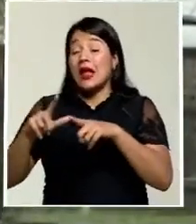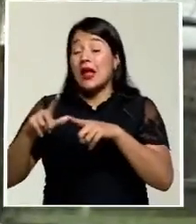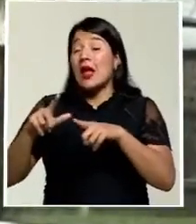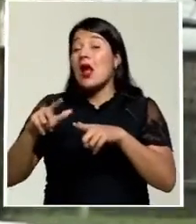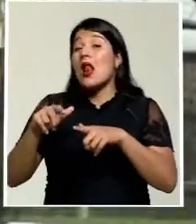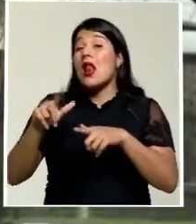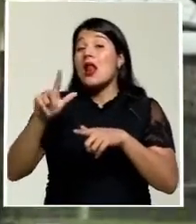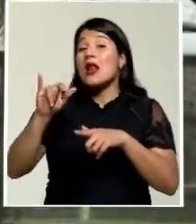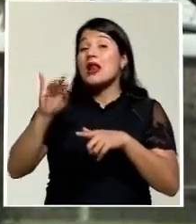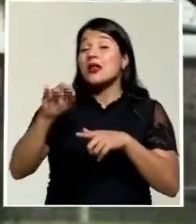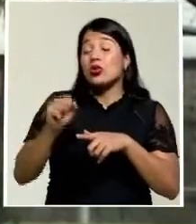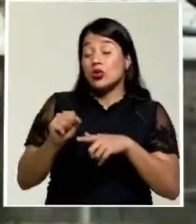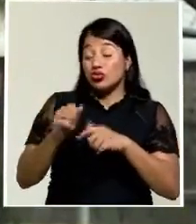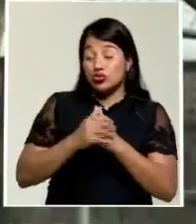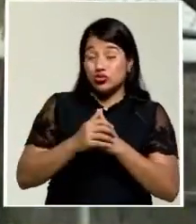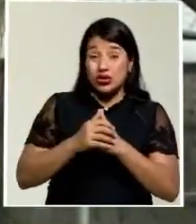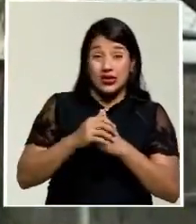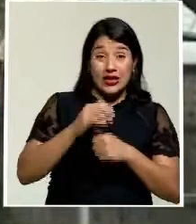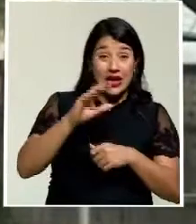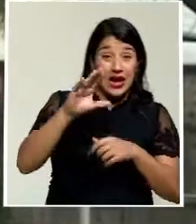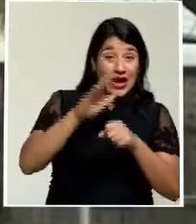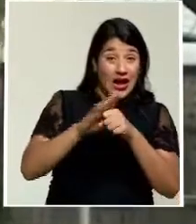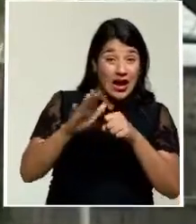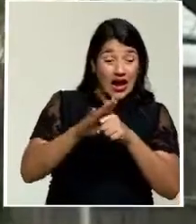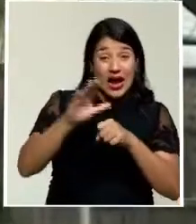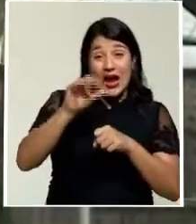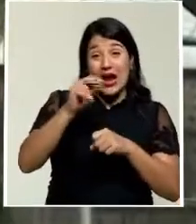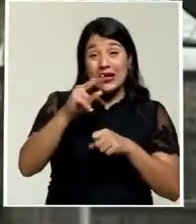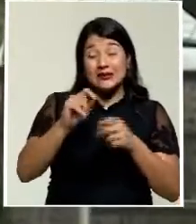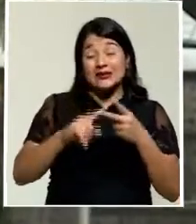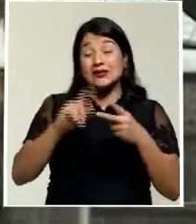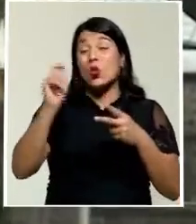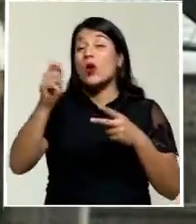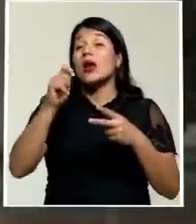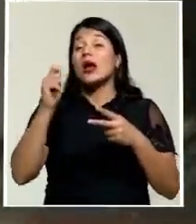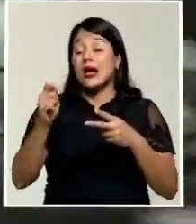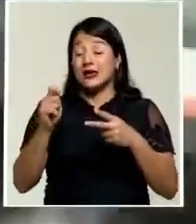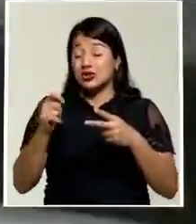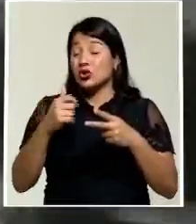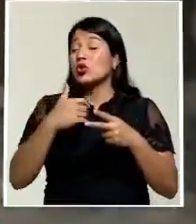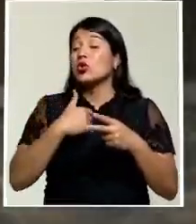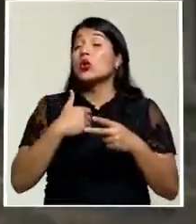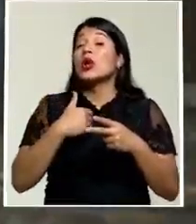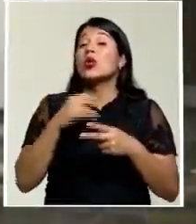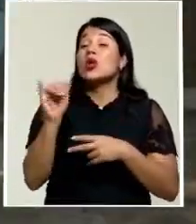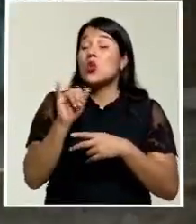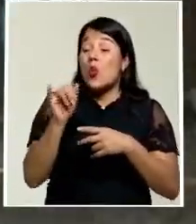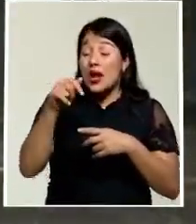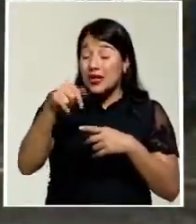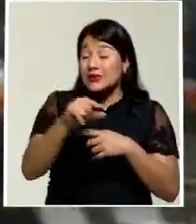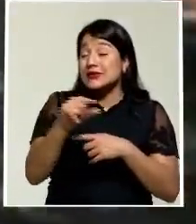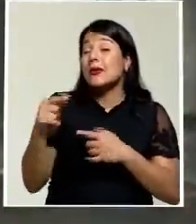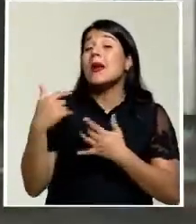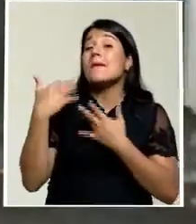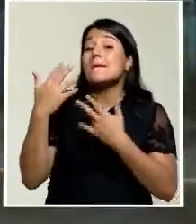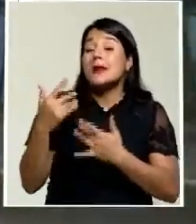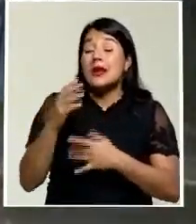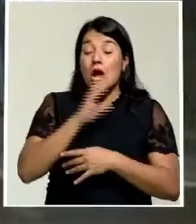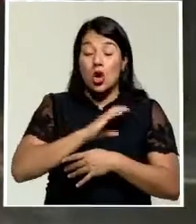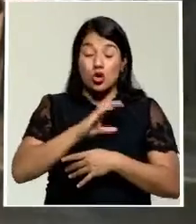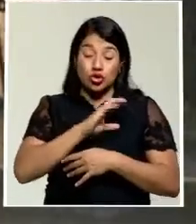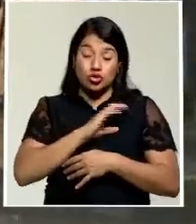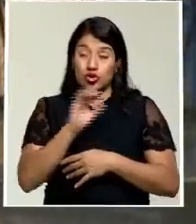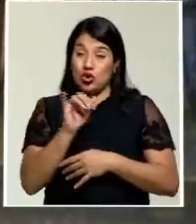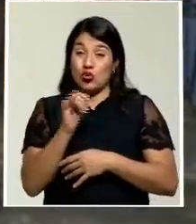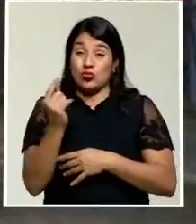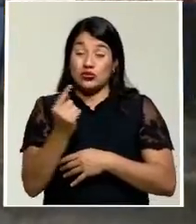Guanacaste, se acumularon 45 litros por metro cuadrado. Para el resto de la semana se espera que las condiciones sean típicas de la época,